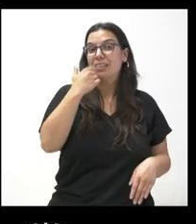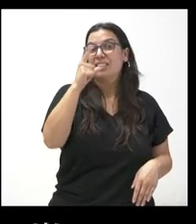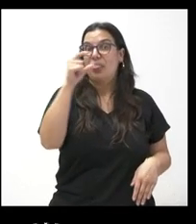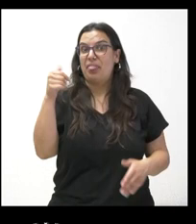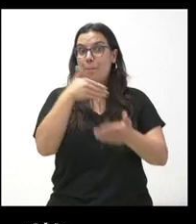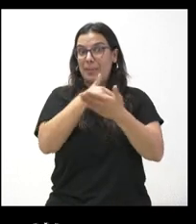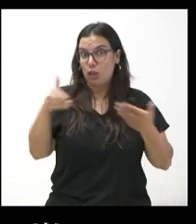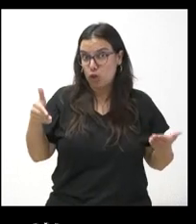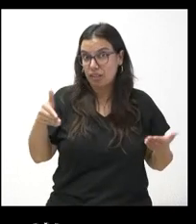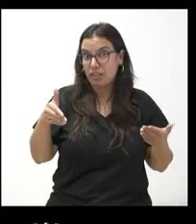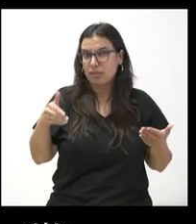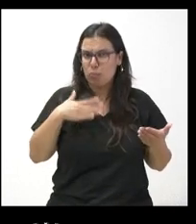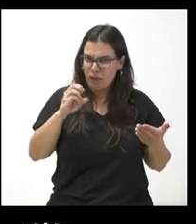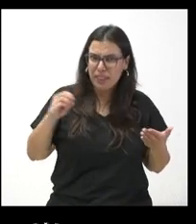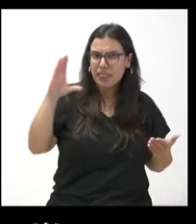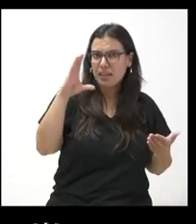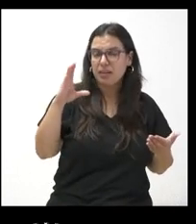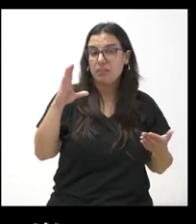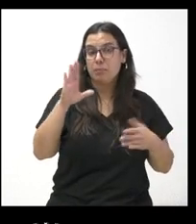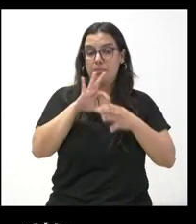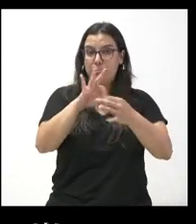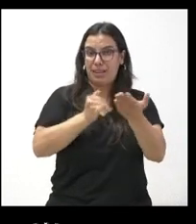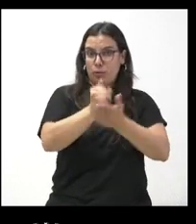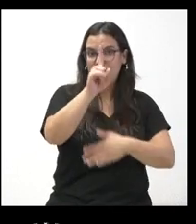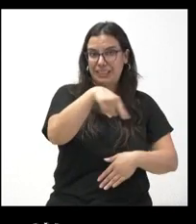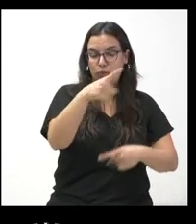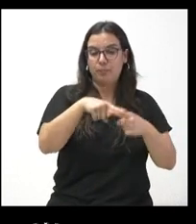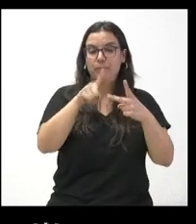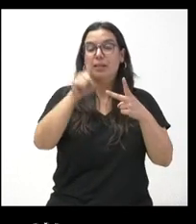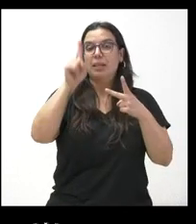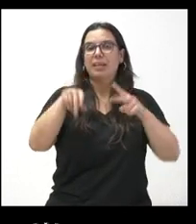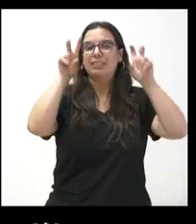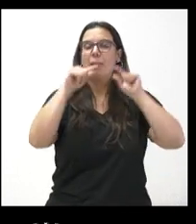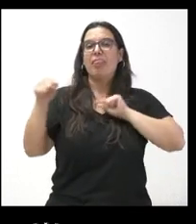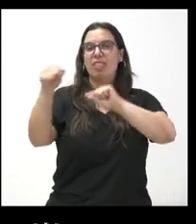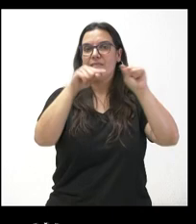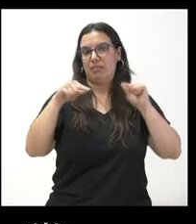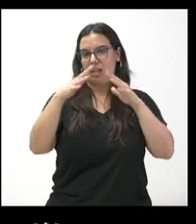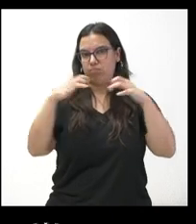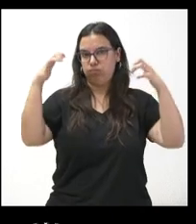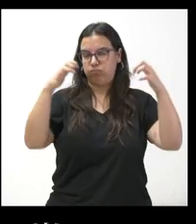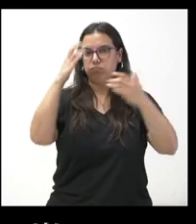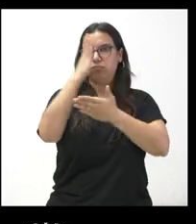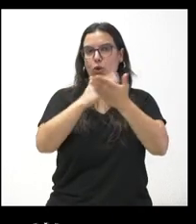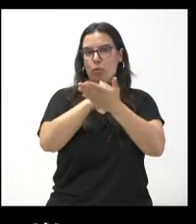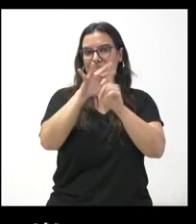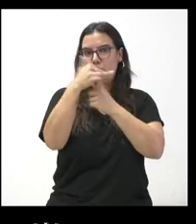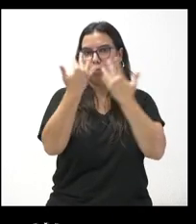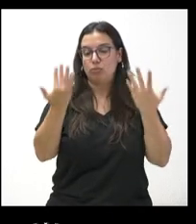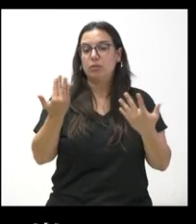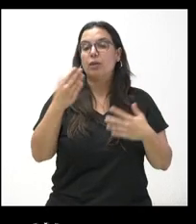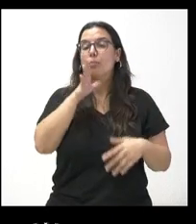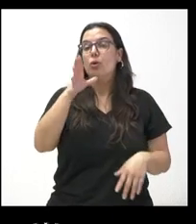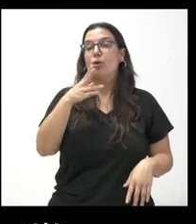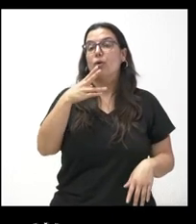sobre la mesa, en agricultura? Y luego, a cuenta del debate sobre el estado de la comunidad, no sé si quiere responder a las declaraciones del